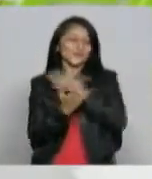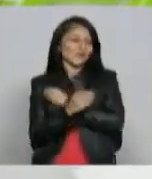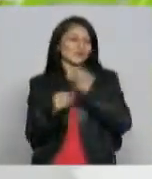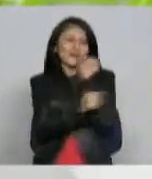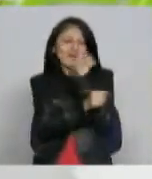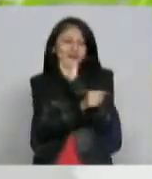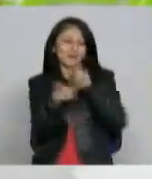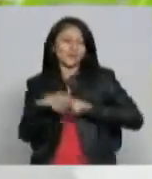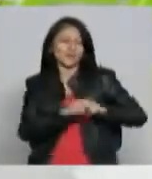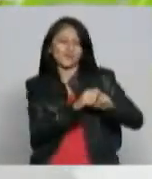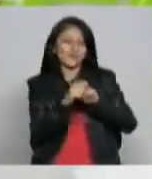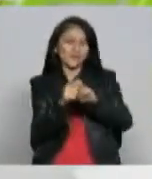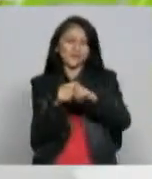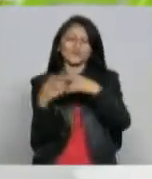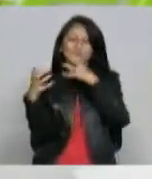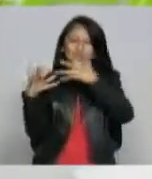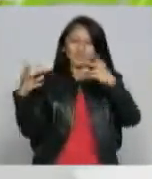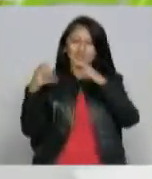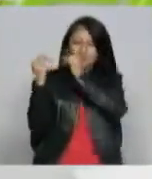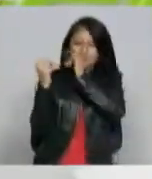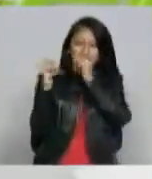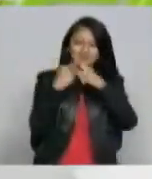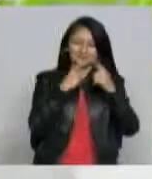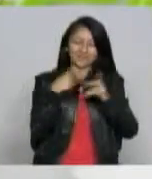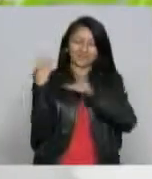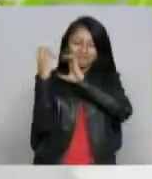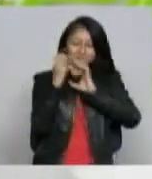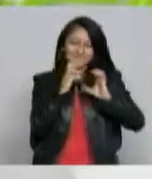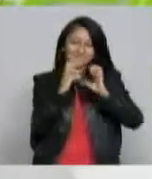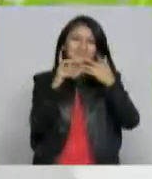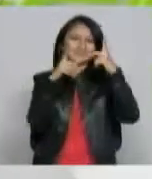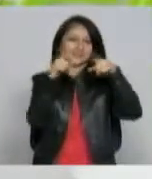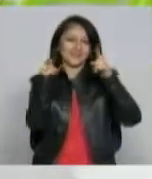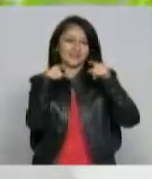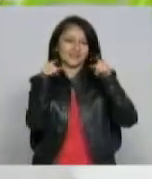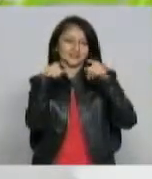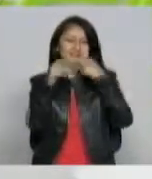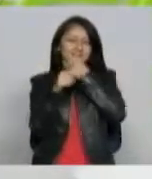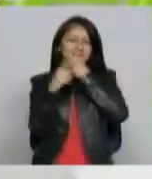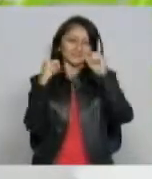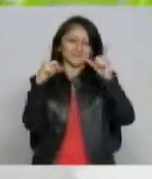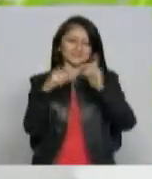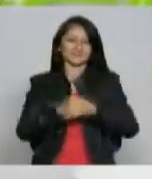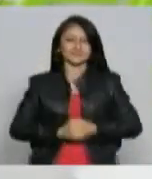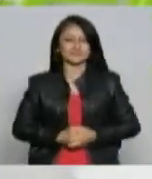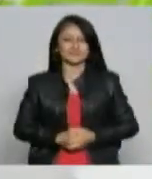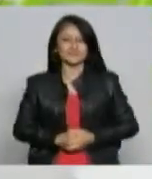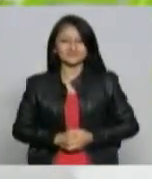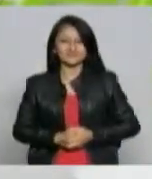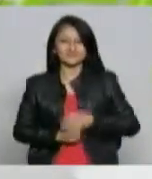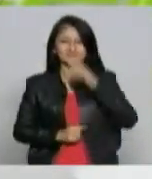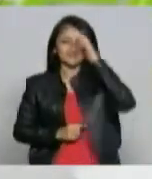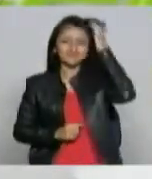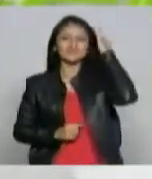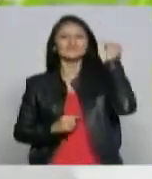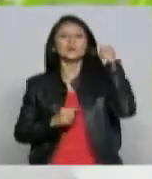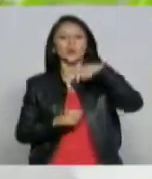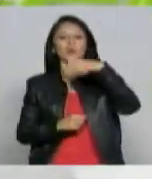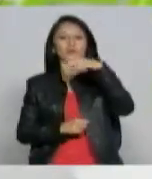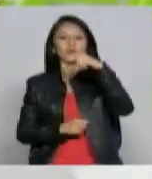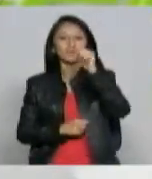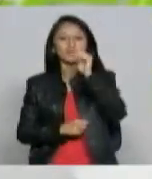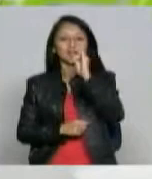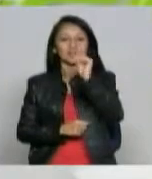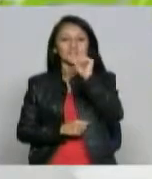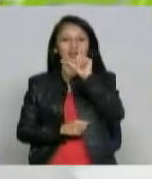movilizar todo el equipo técnico y humano para grabar sala de prensa en exteriores bueno, hoy nuestra compañera y periodista Natalia Ramírez nos